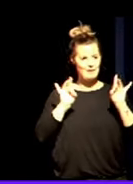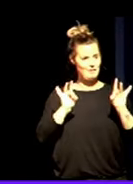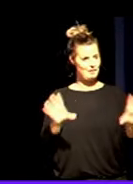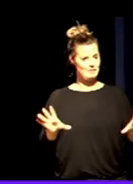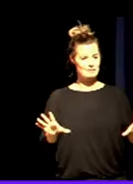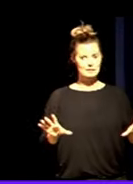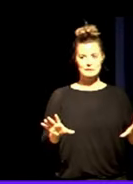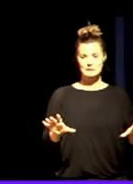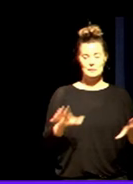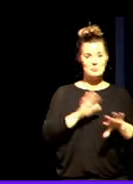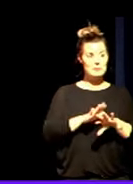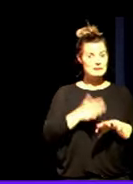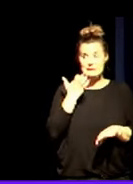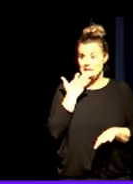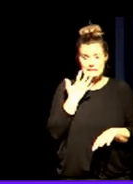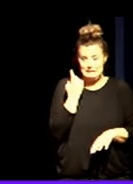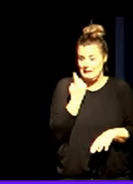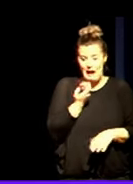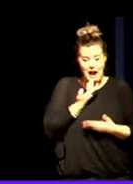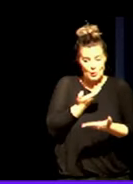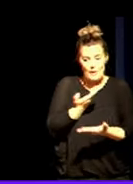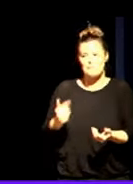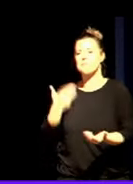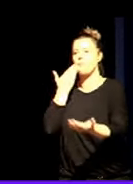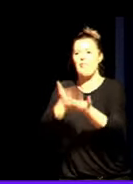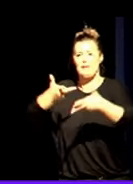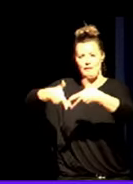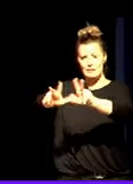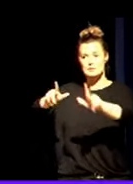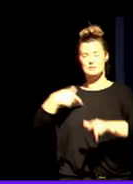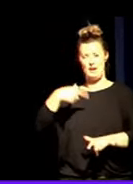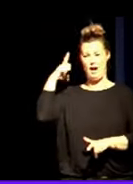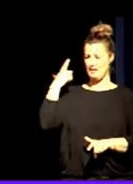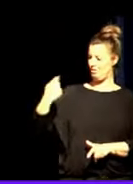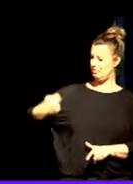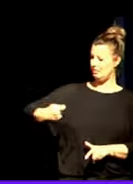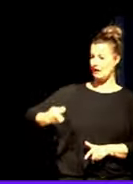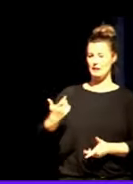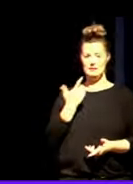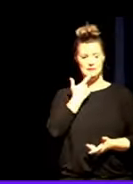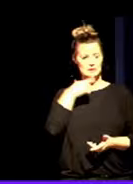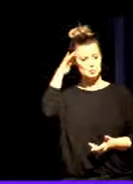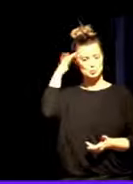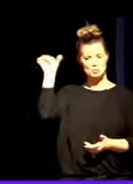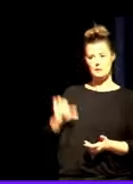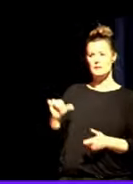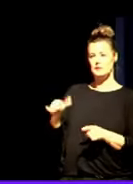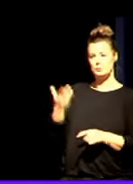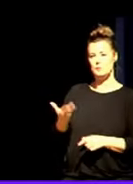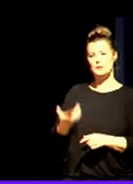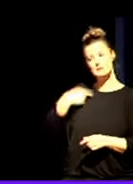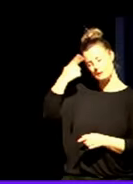de pedir ayuda cuando se necesita ayer me encantó cuando escuché al entacar y decir que es muy importante tambien saber pedir ayuda cuando